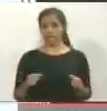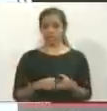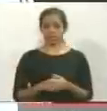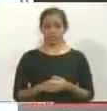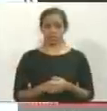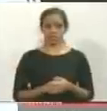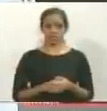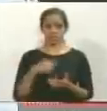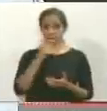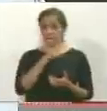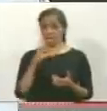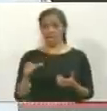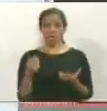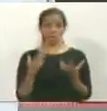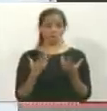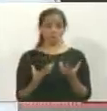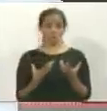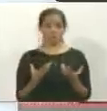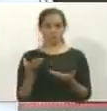Este es el gentío que tenían.